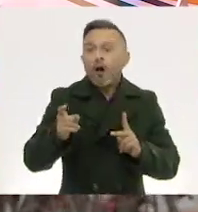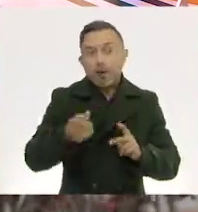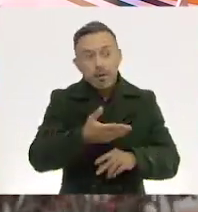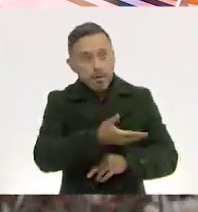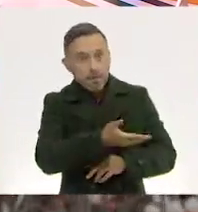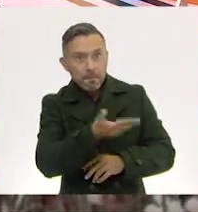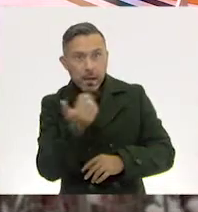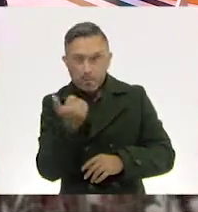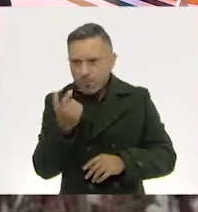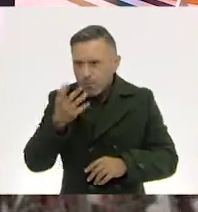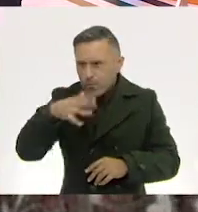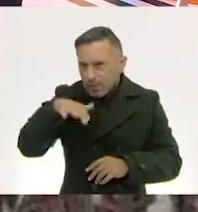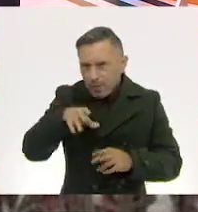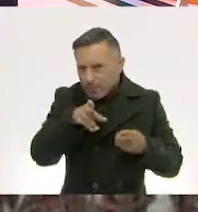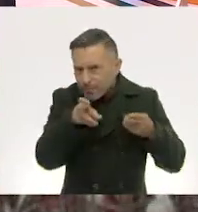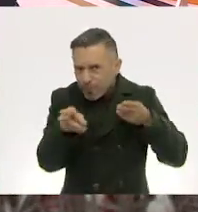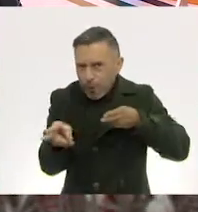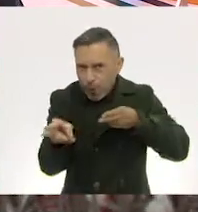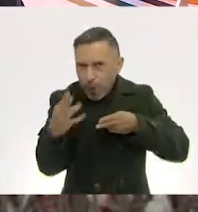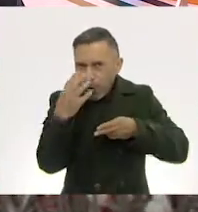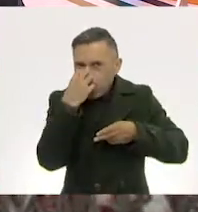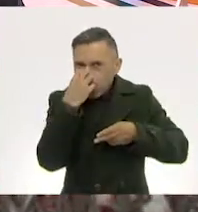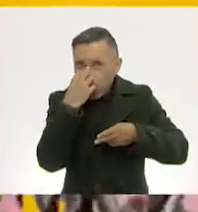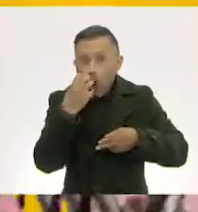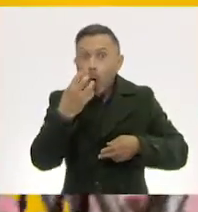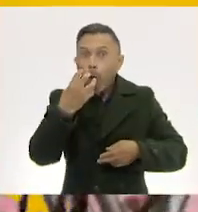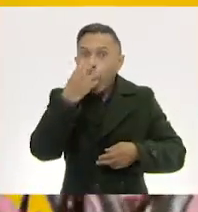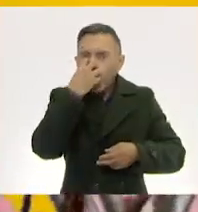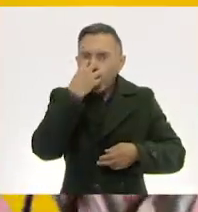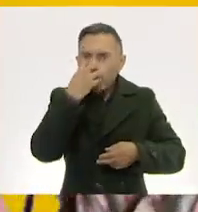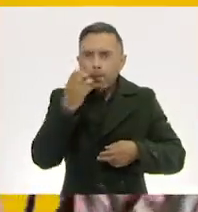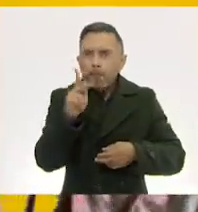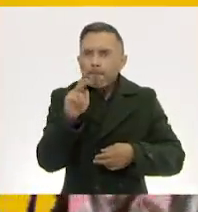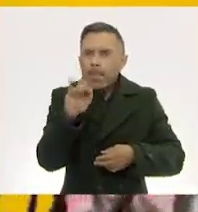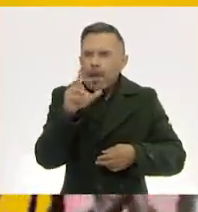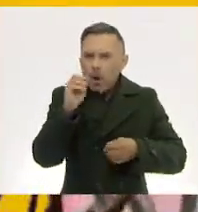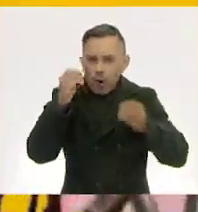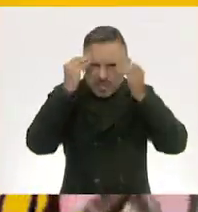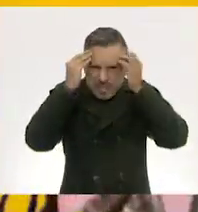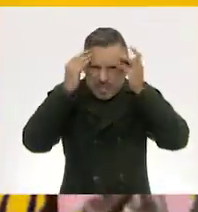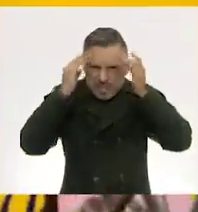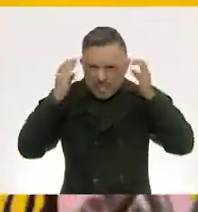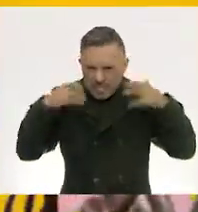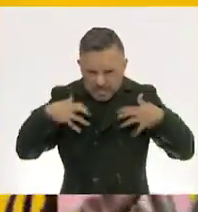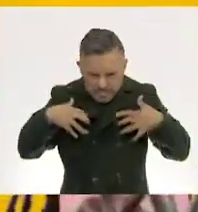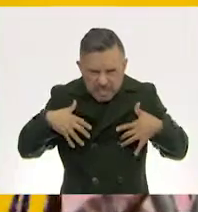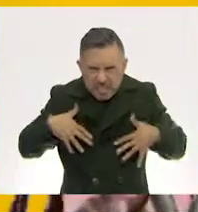oso. Un oso peludo y furioso.